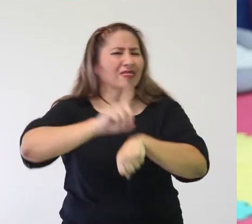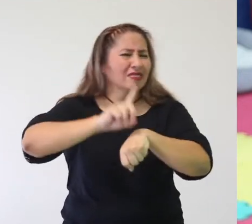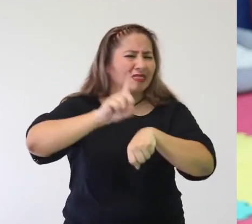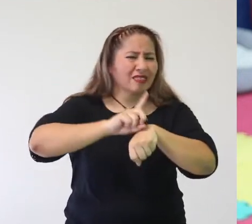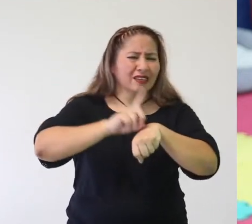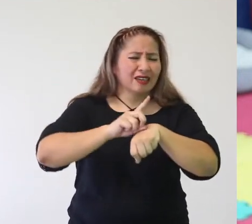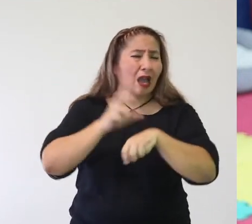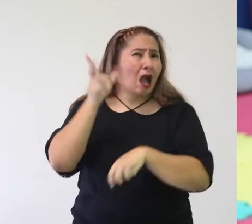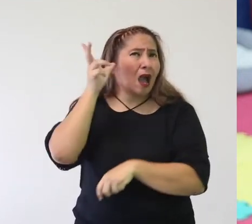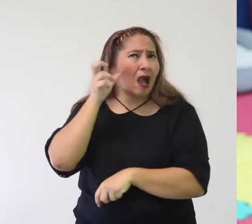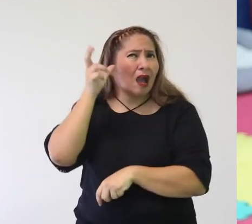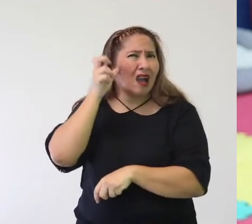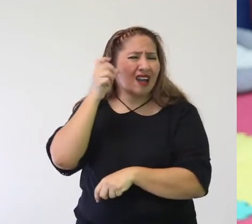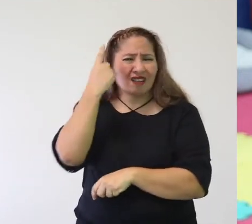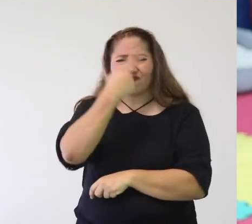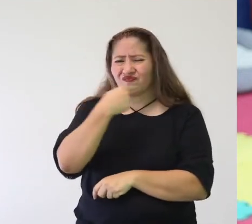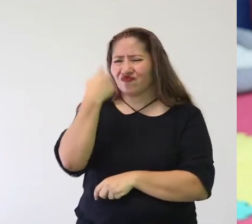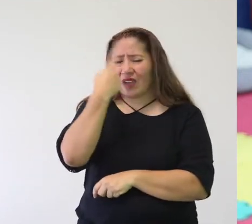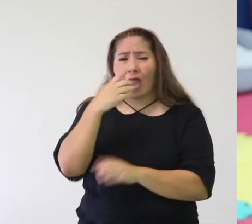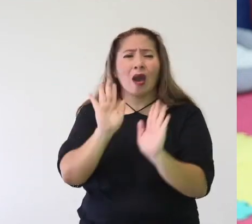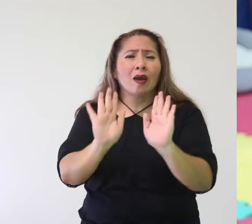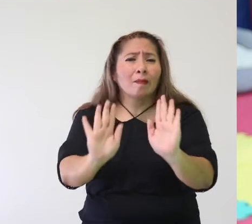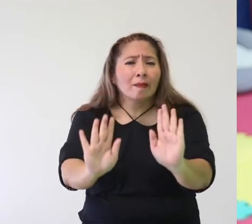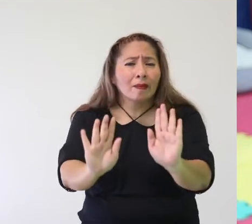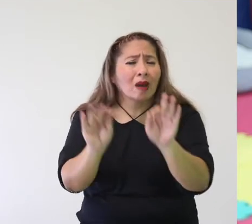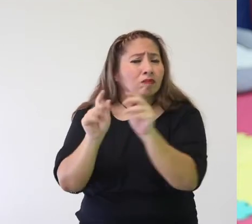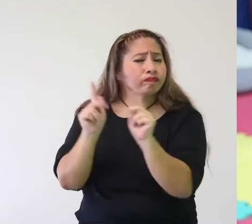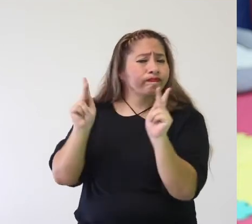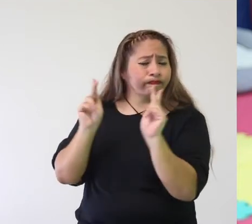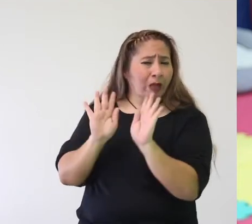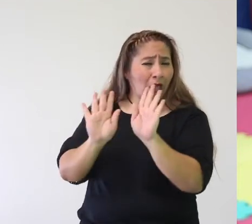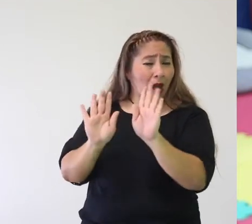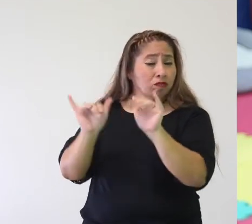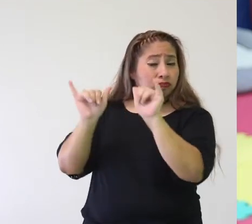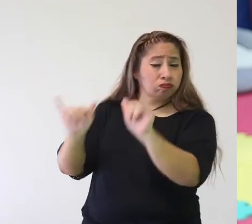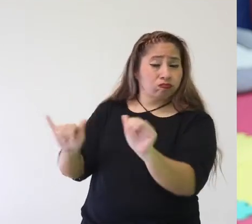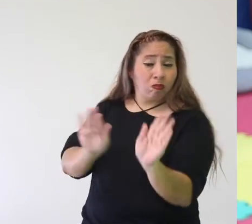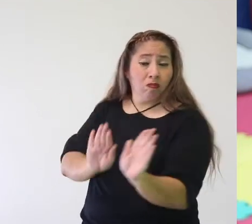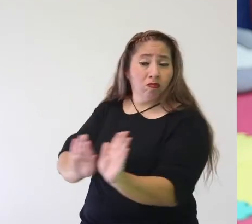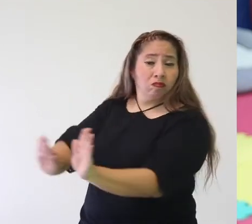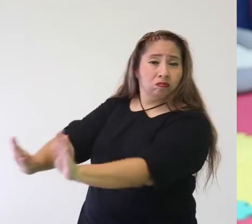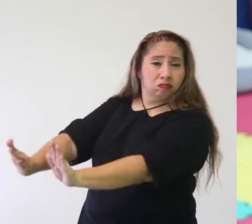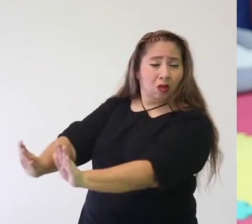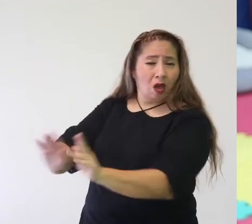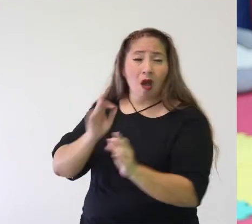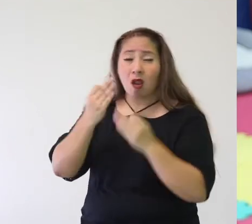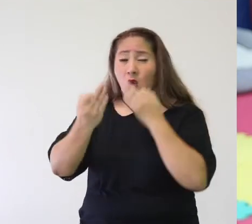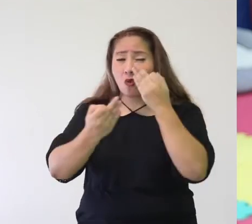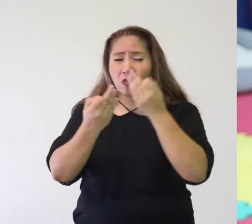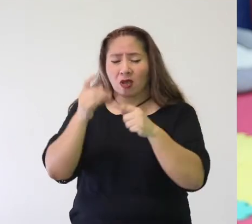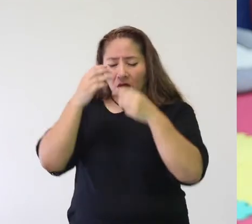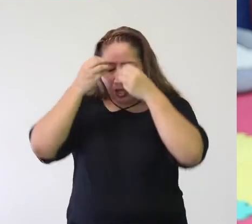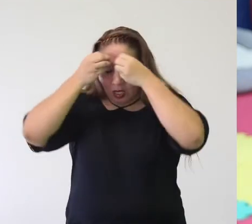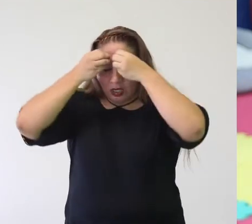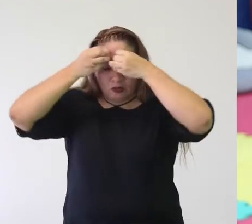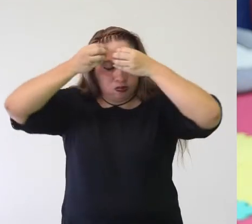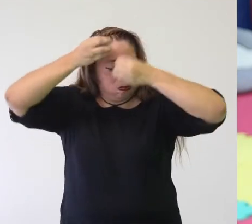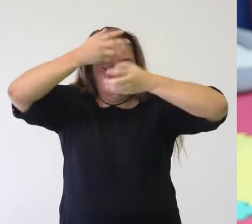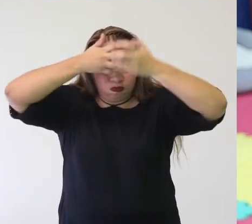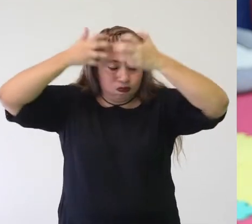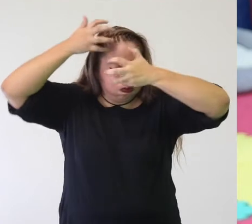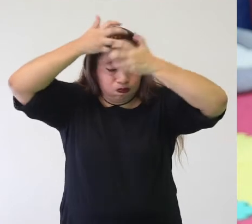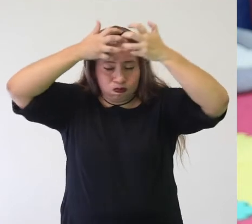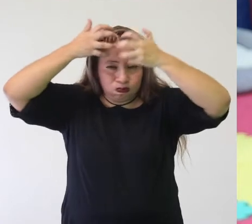noticias durante varias horas del día, sino que comiences a practicar, sí, el deshacerte de